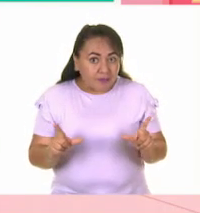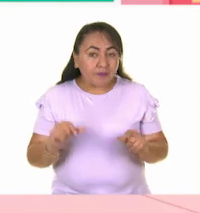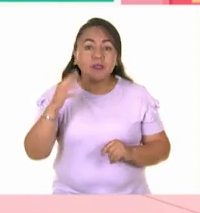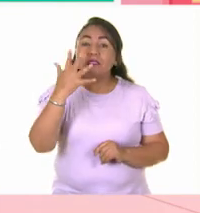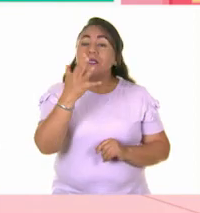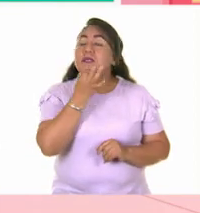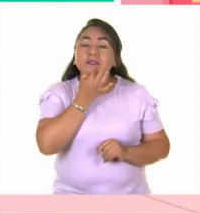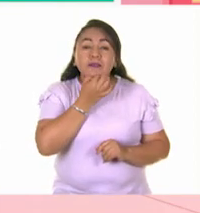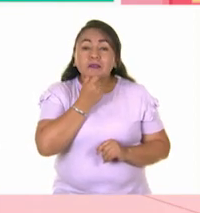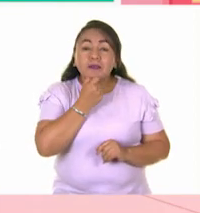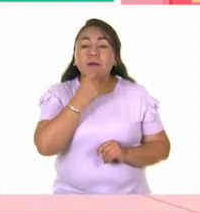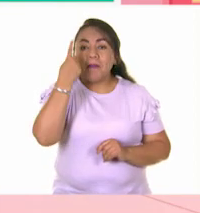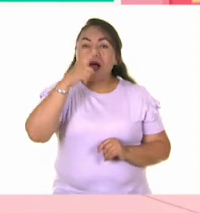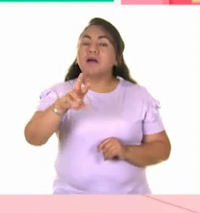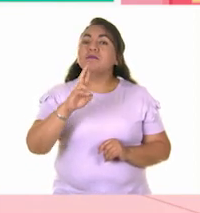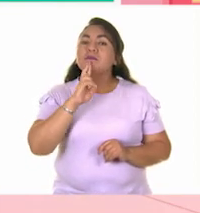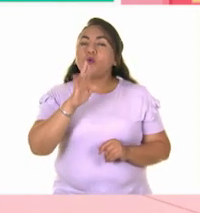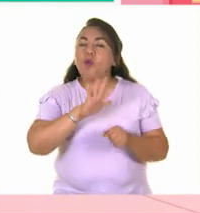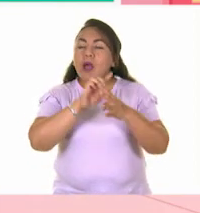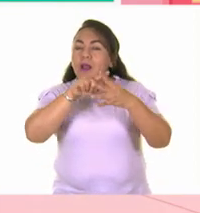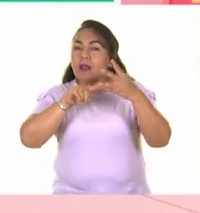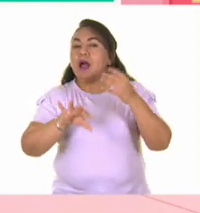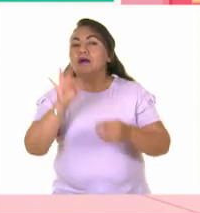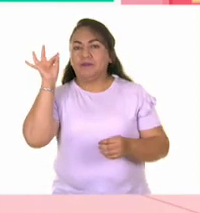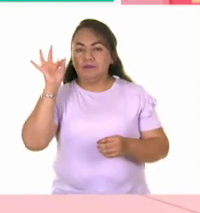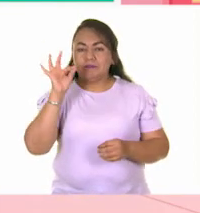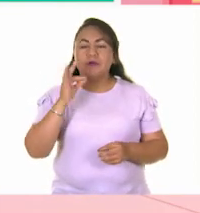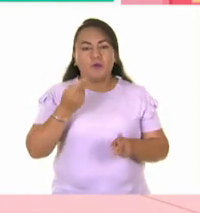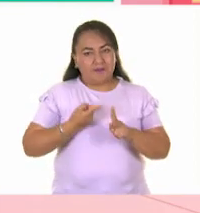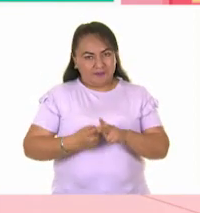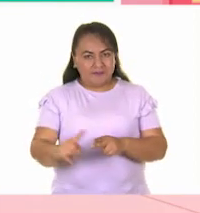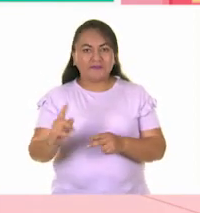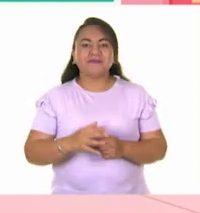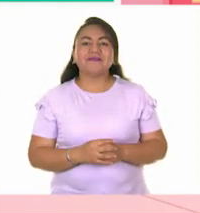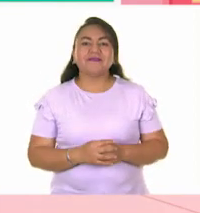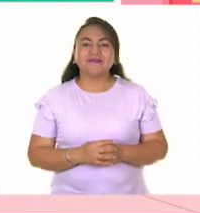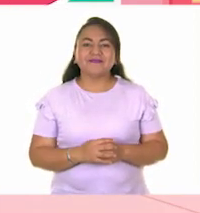cinco segundos para elegir la respuesta correcta. Comencemos.